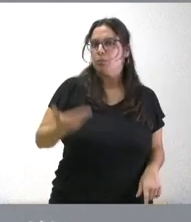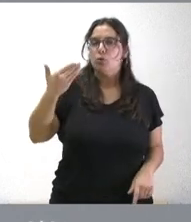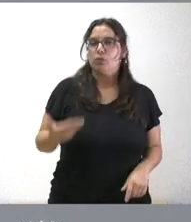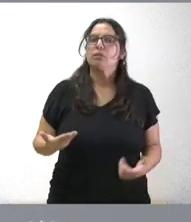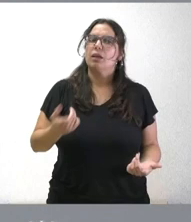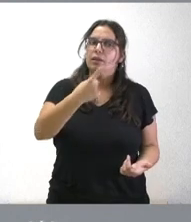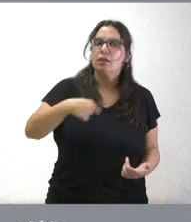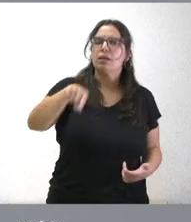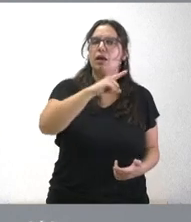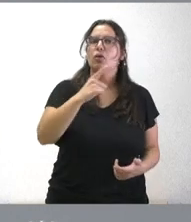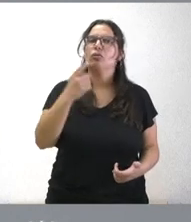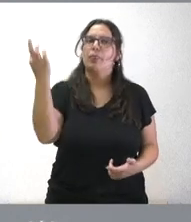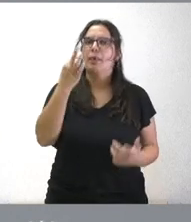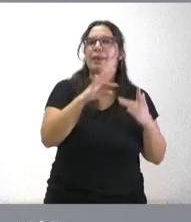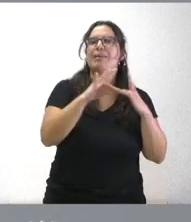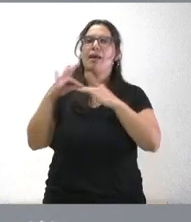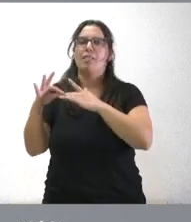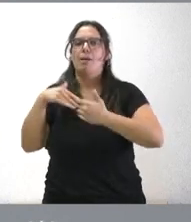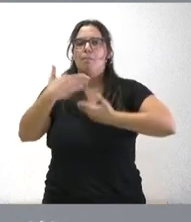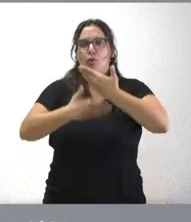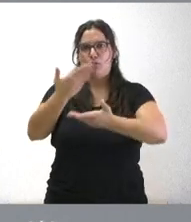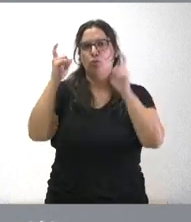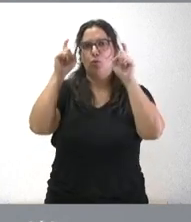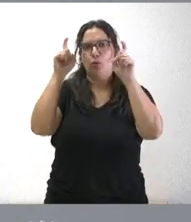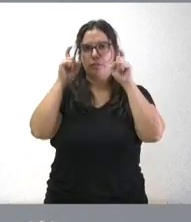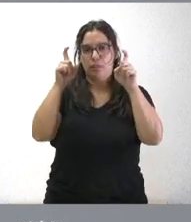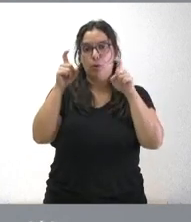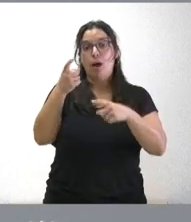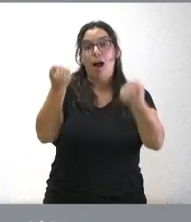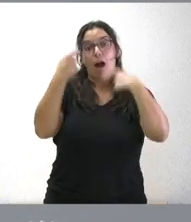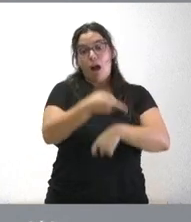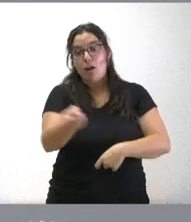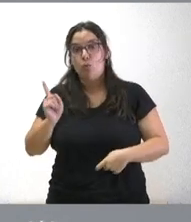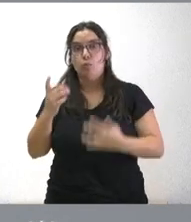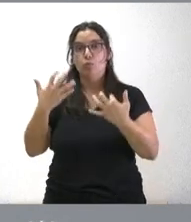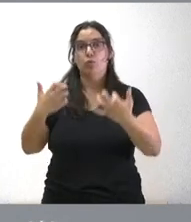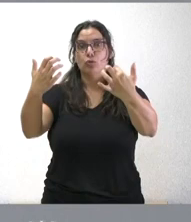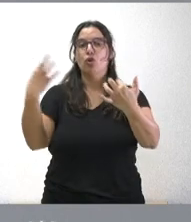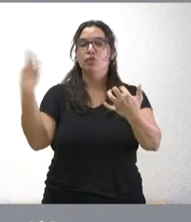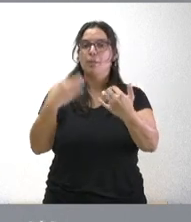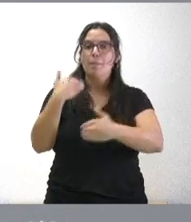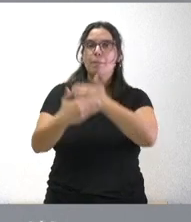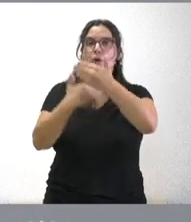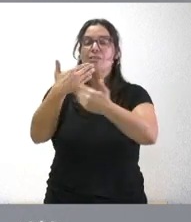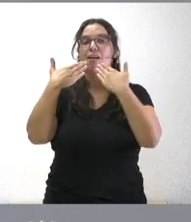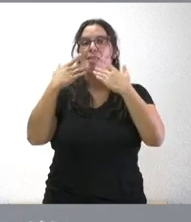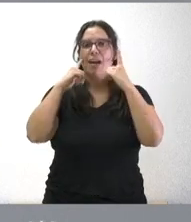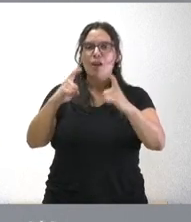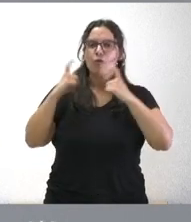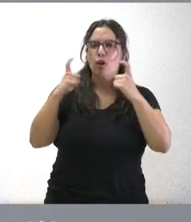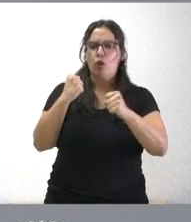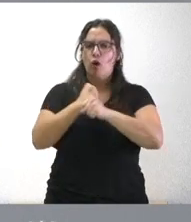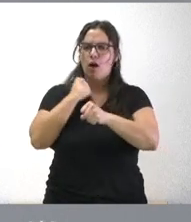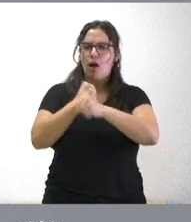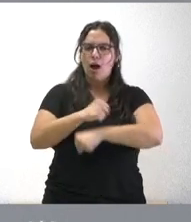ellos son los que tienen que liderar los procesos educativos y los alumnos tienen que progresar a través del esfuerzo del mérito y del